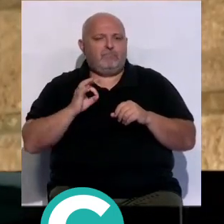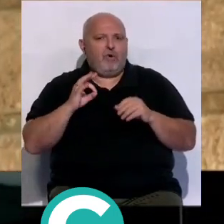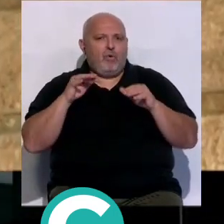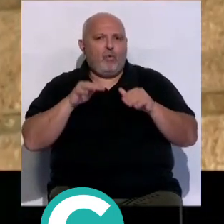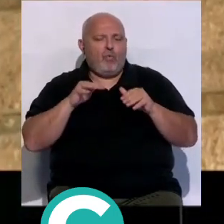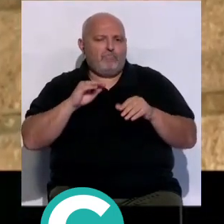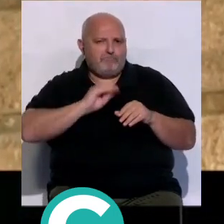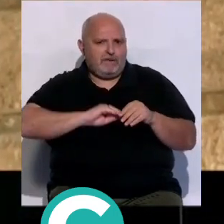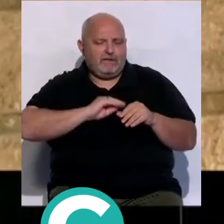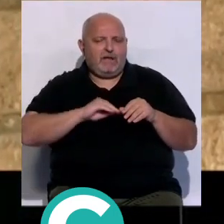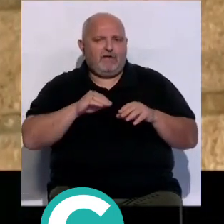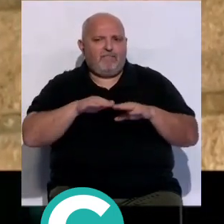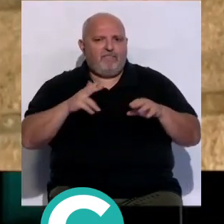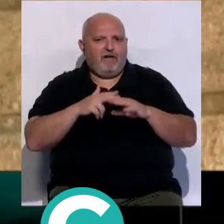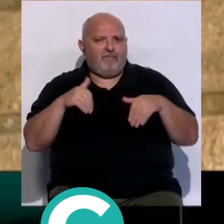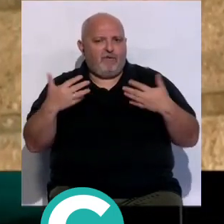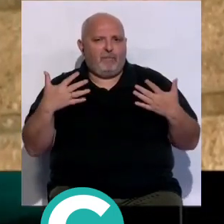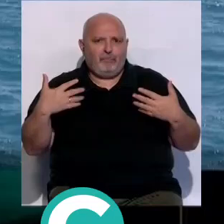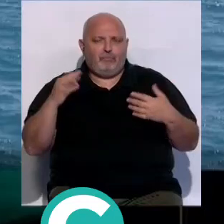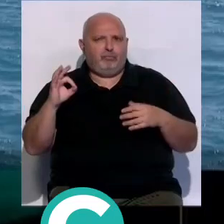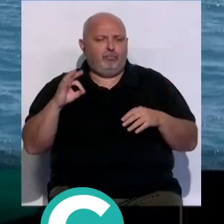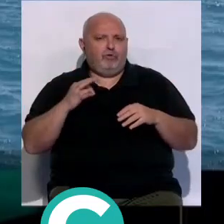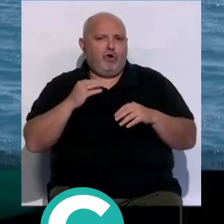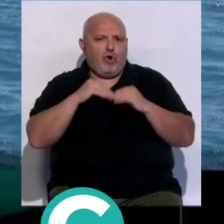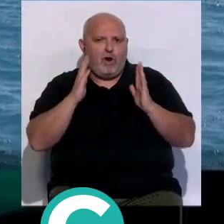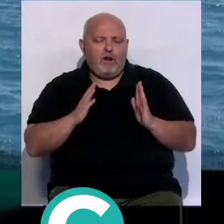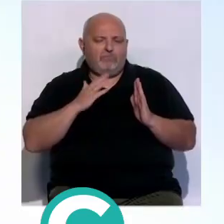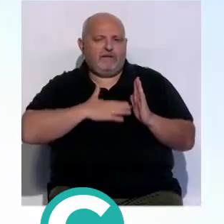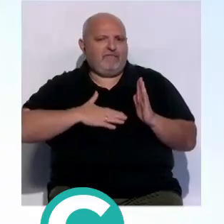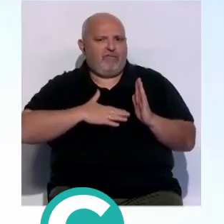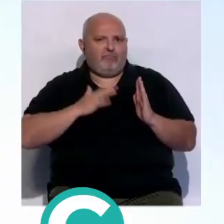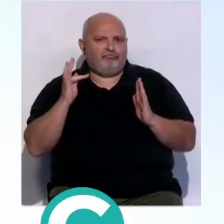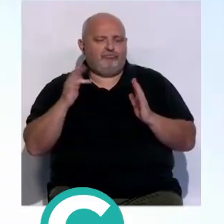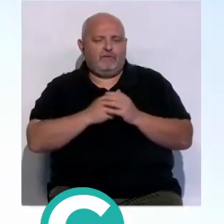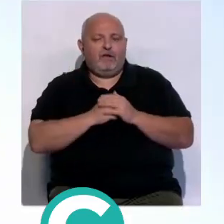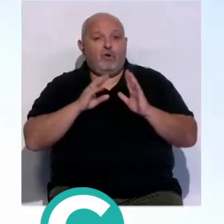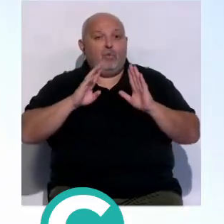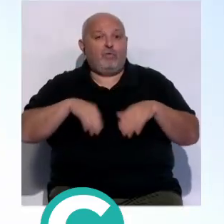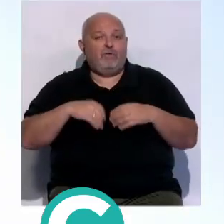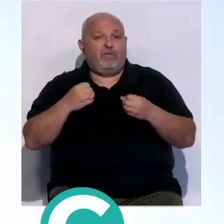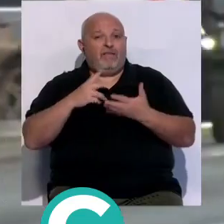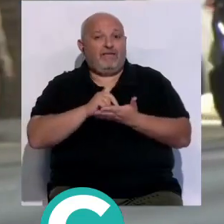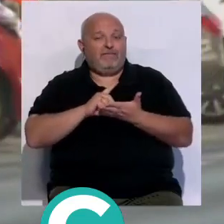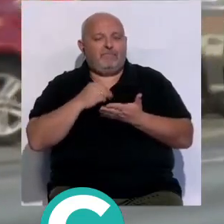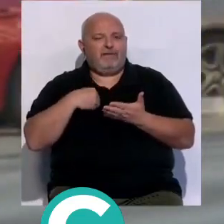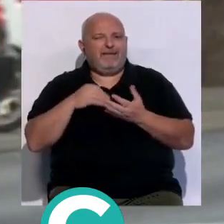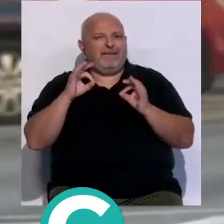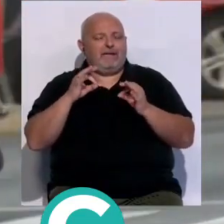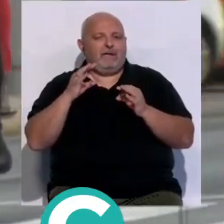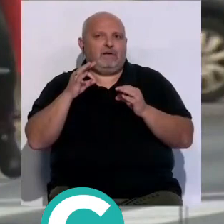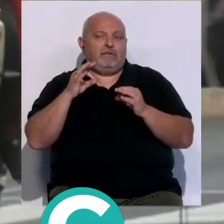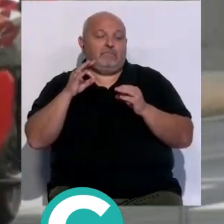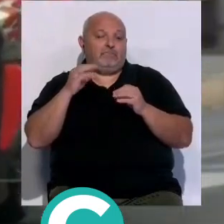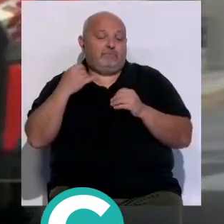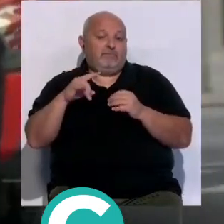alta ocupación, terrazas, locales, y por lo tanto satisfacción. Por último, como dato revelador, destaca que solo lo